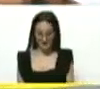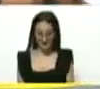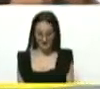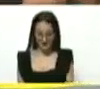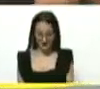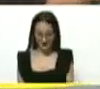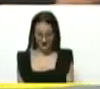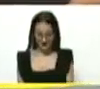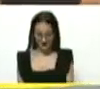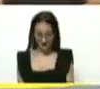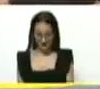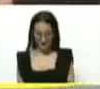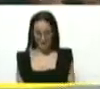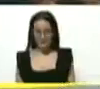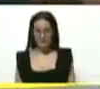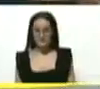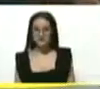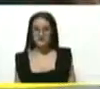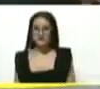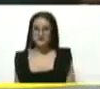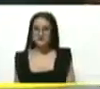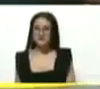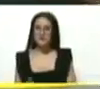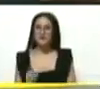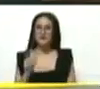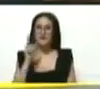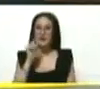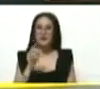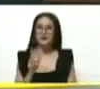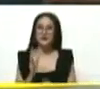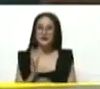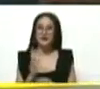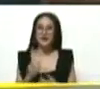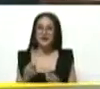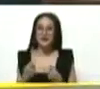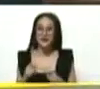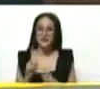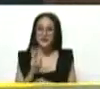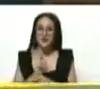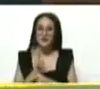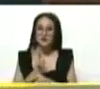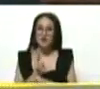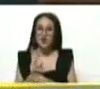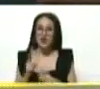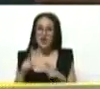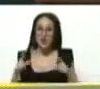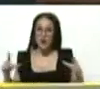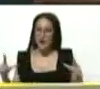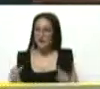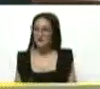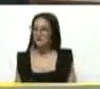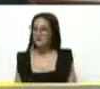Ernesto Villegas siempre complica el uso del lenguaje, ¿vale? Ofrezco excusas. Bueno,